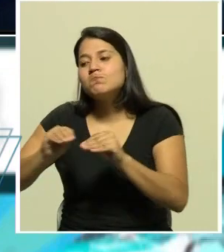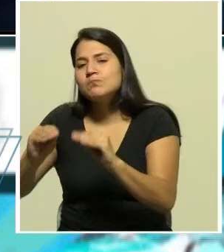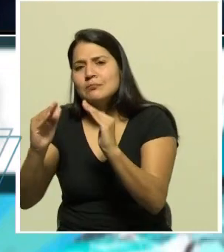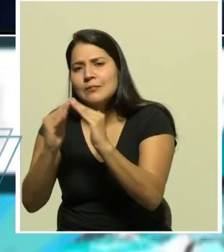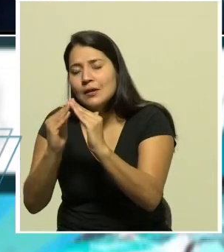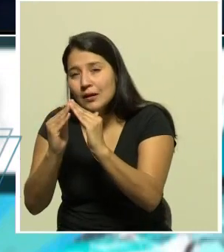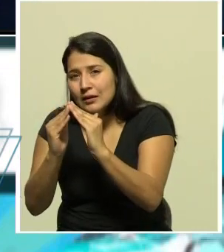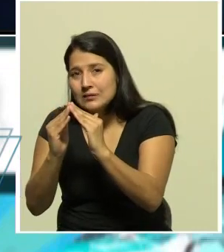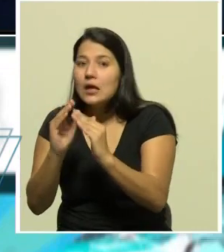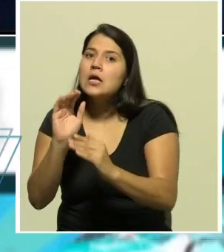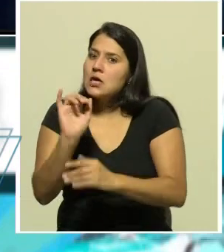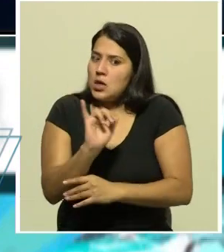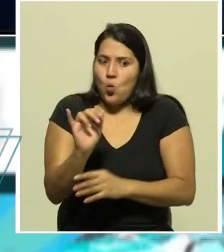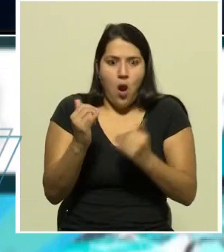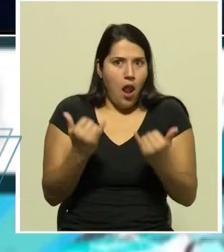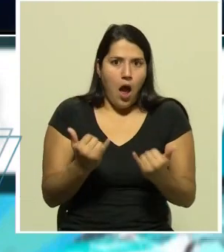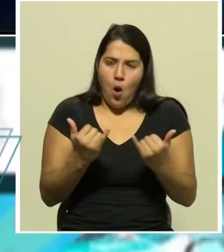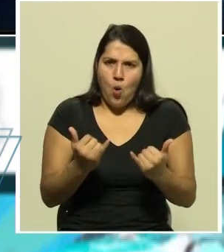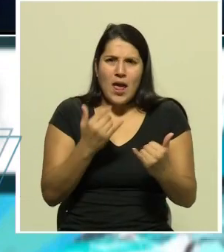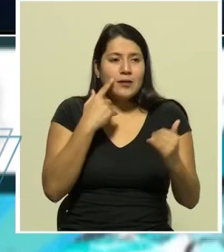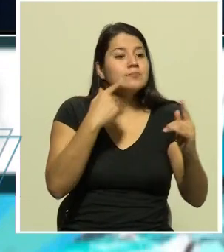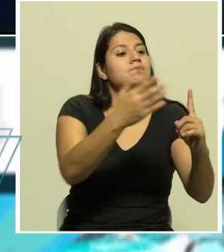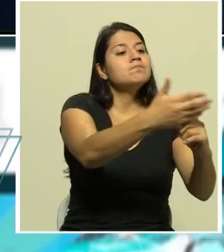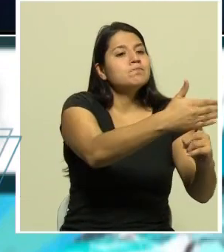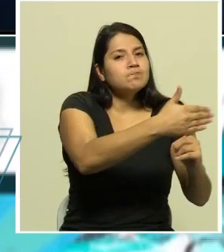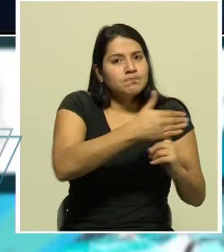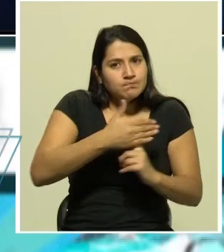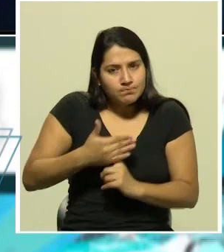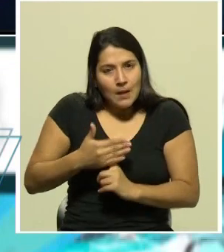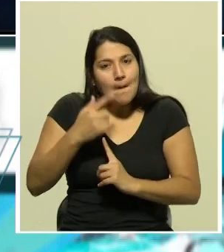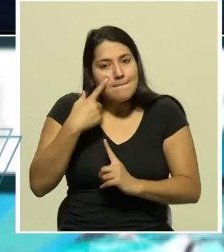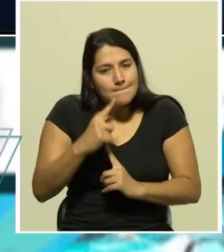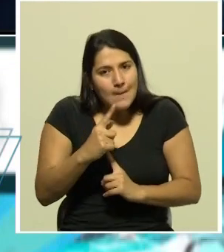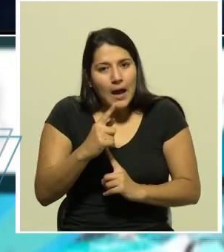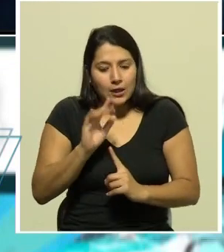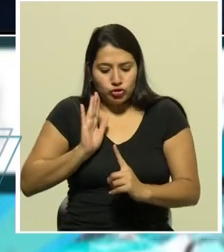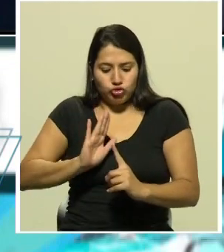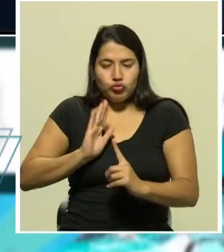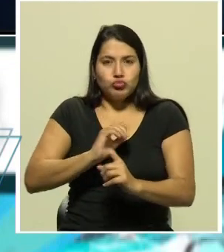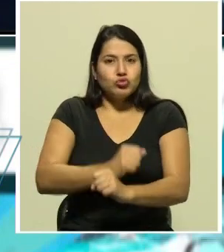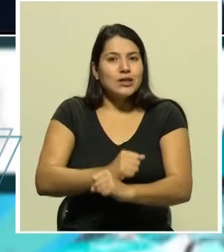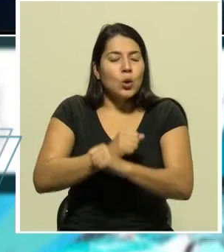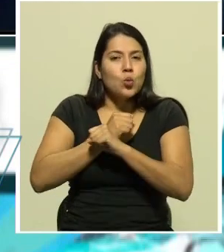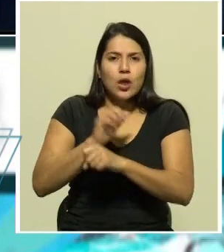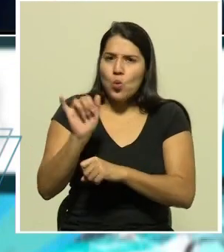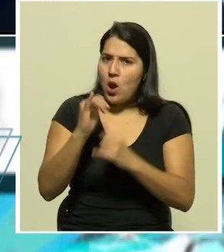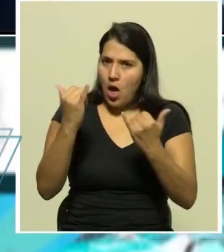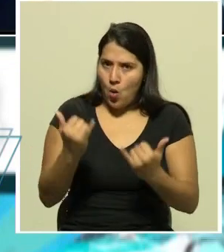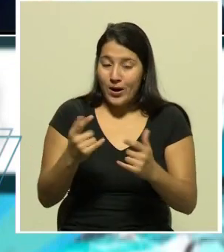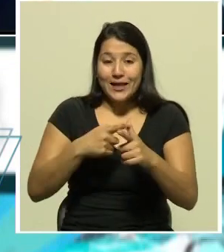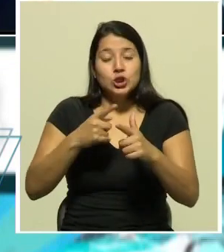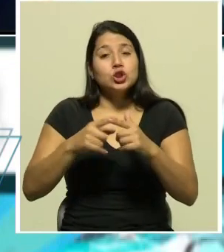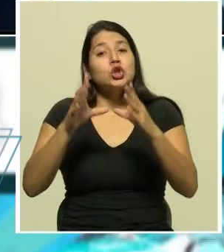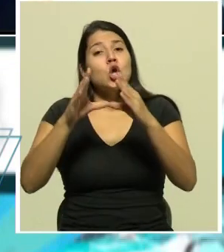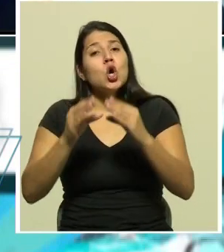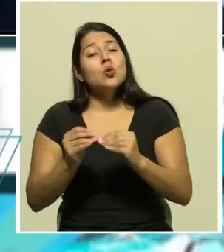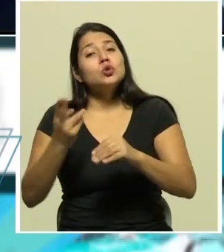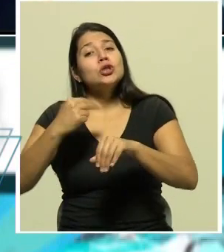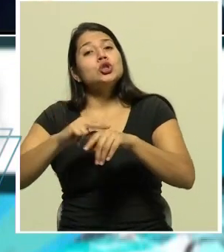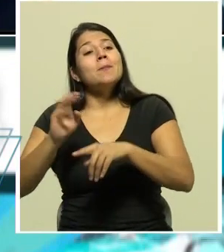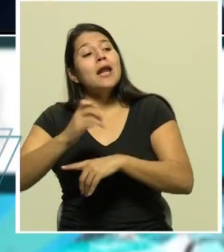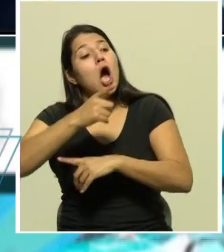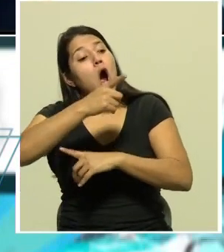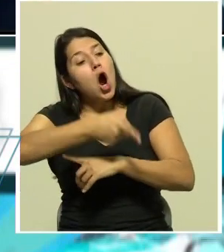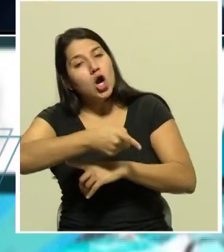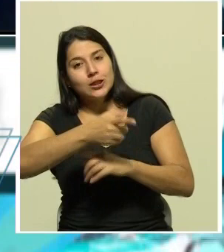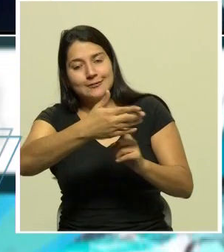seguridad de la comunidad que hace la comisión da la orden con base en las órdenes sanitarias da la orden de habitar el albergue usted está